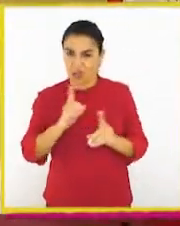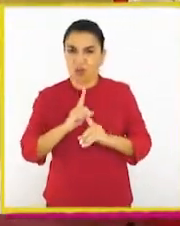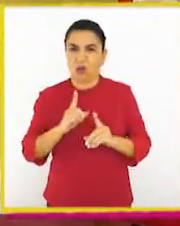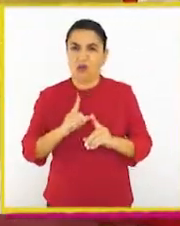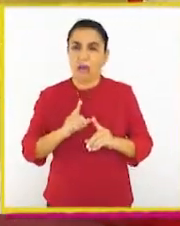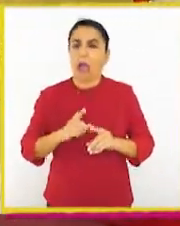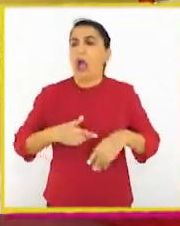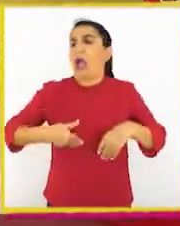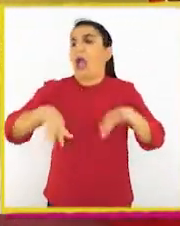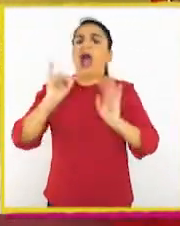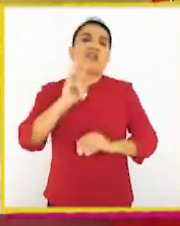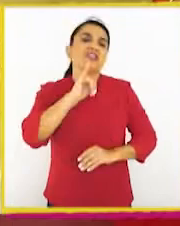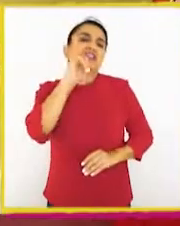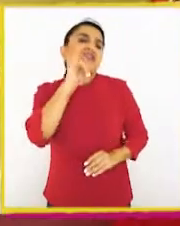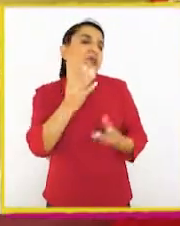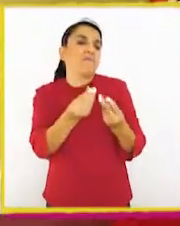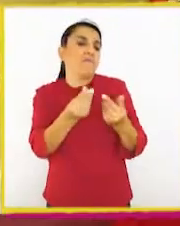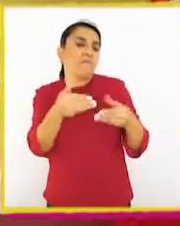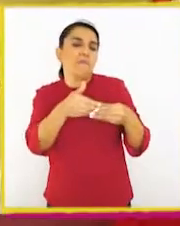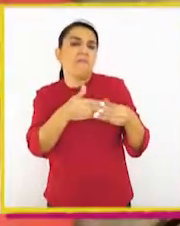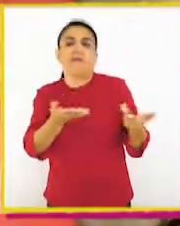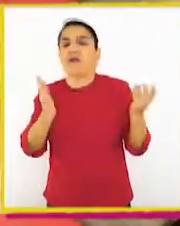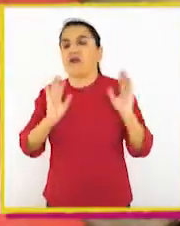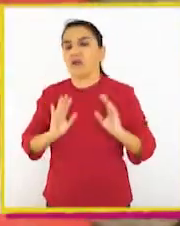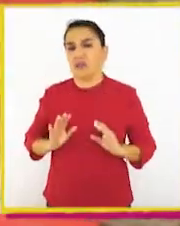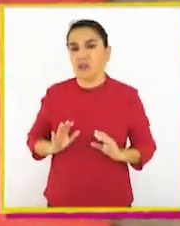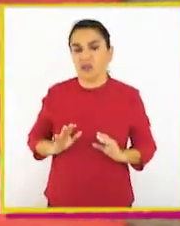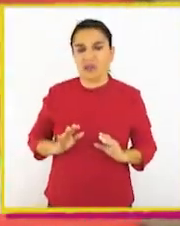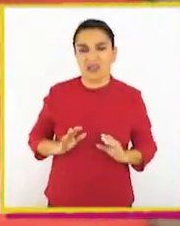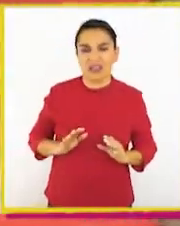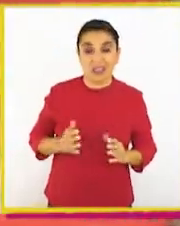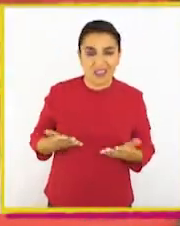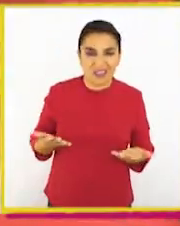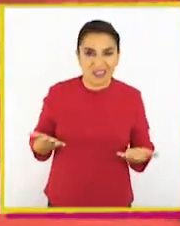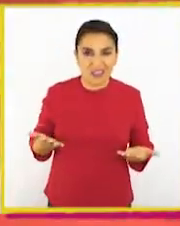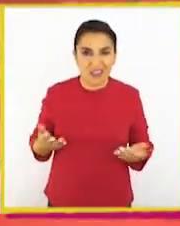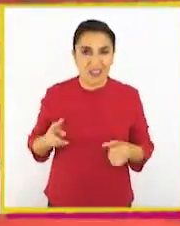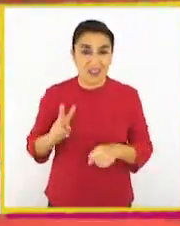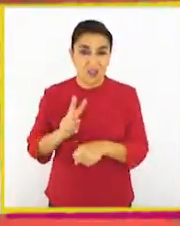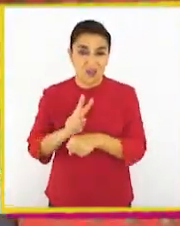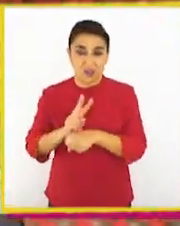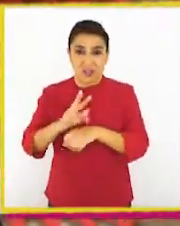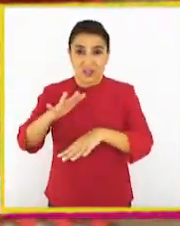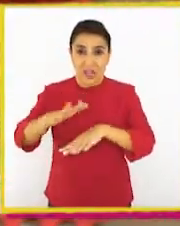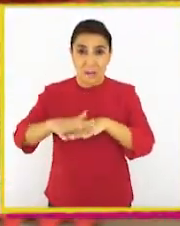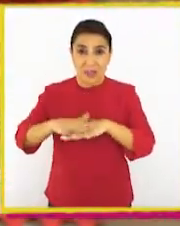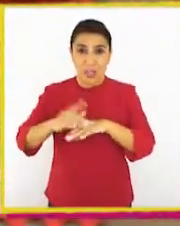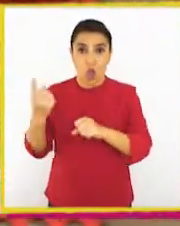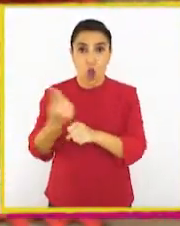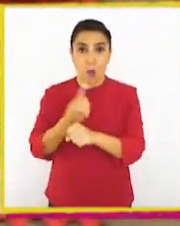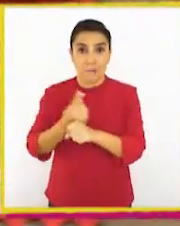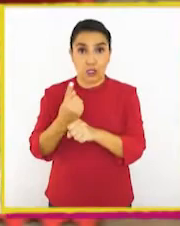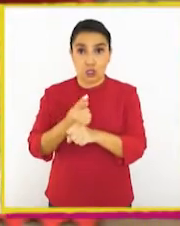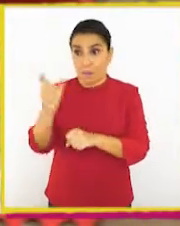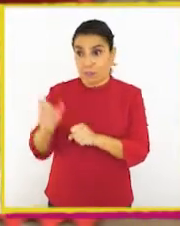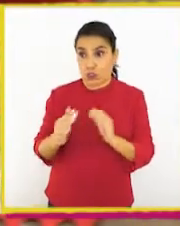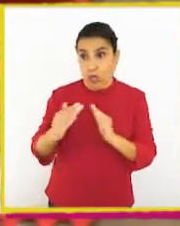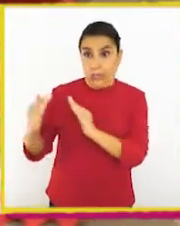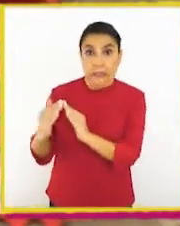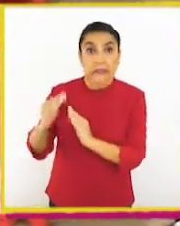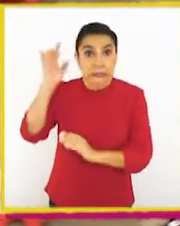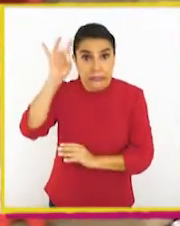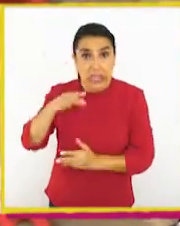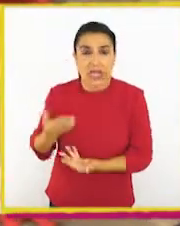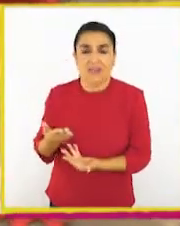Ah, ni sé cuánto había de todos modos. ¿Qué? ¿La profesora de matemática habló con el vecino y sabe?